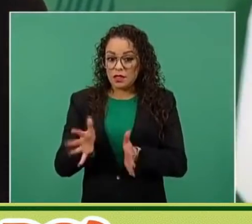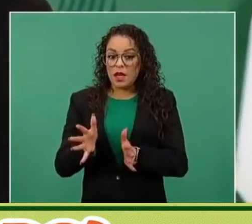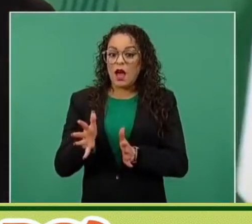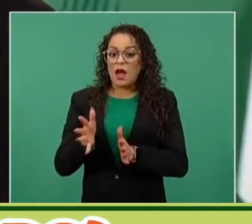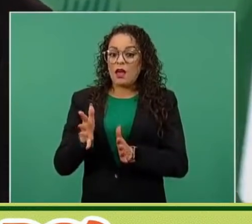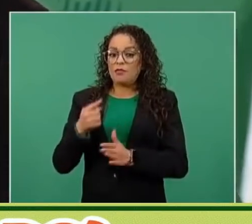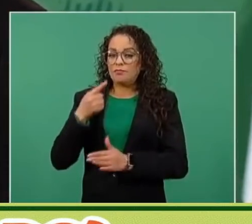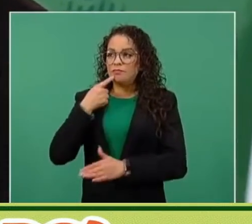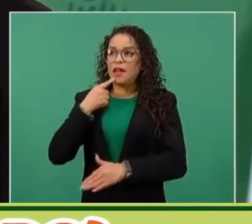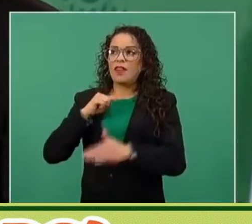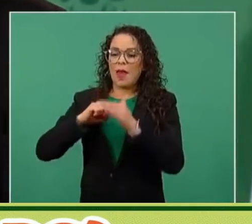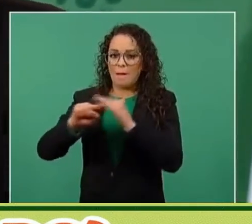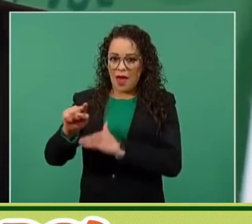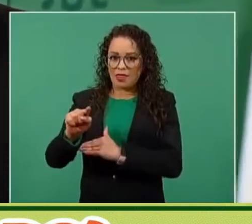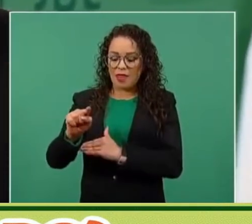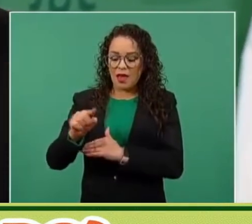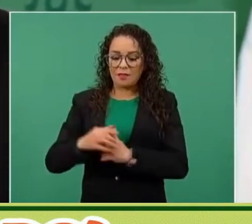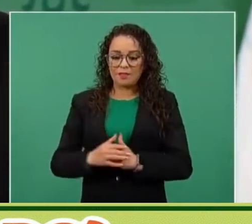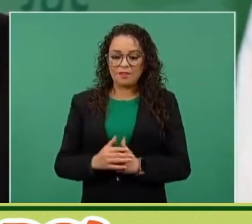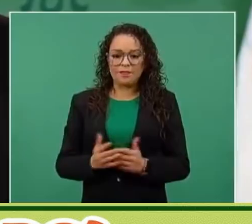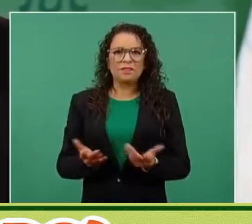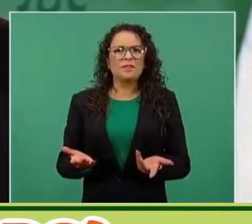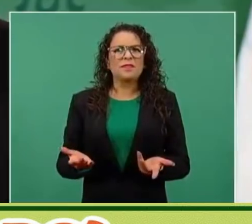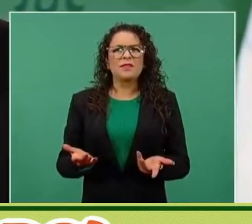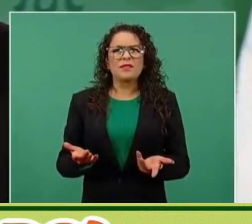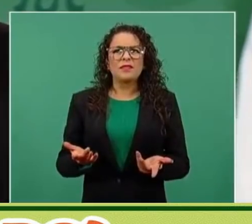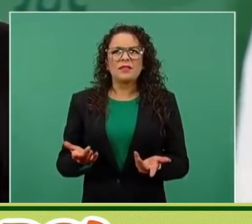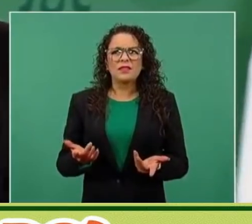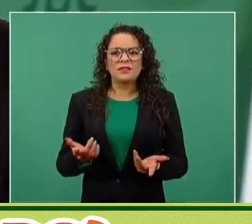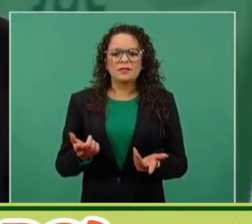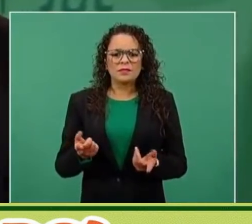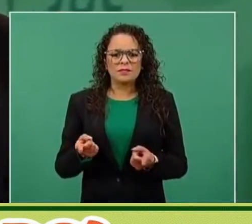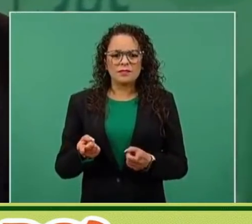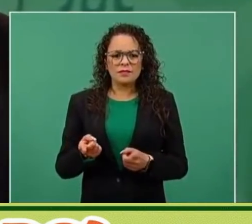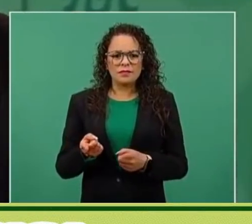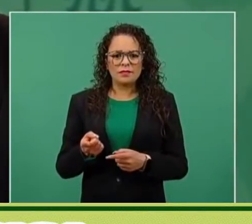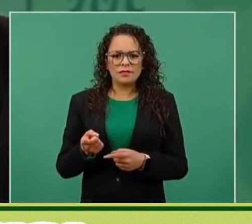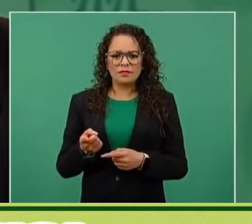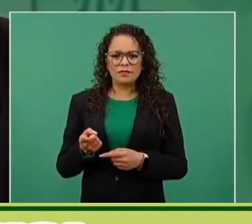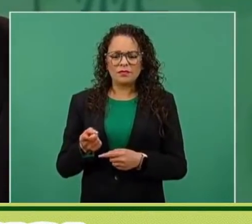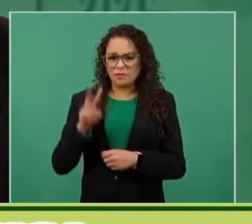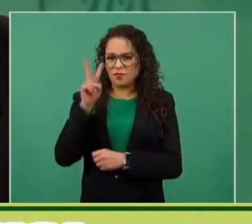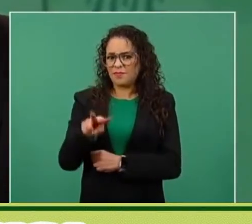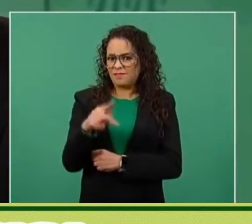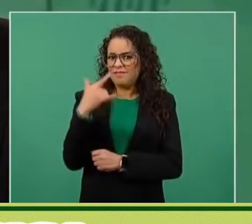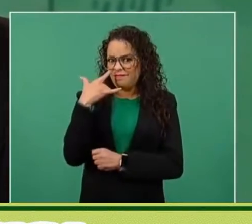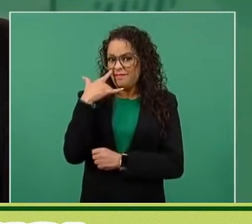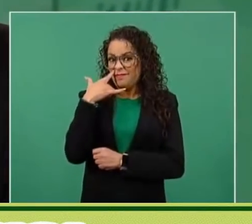Fue hasta curioso,